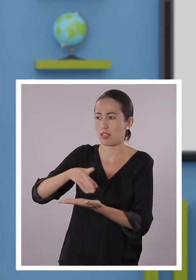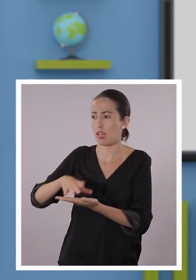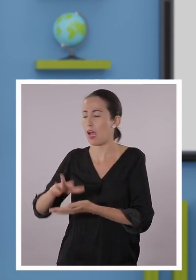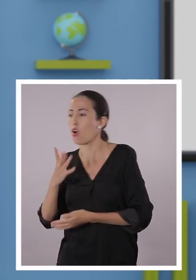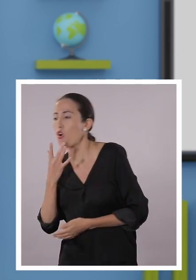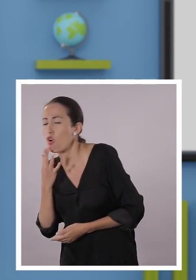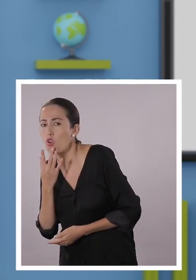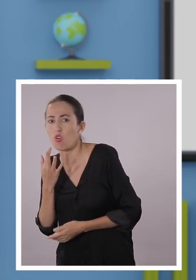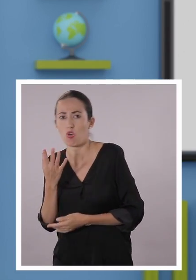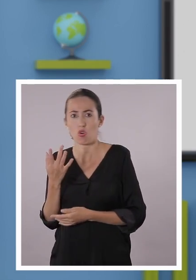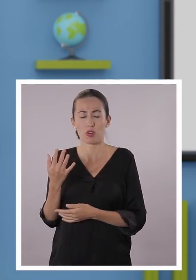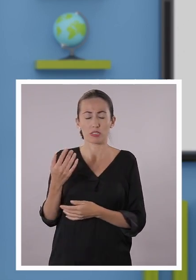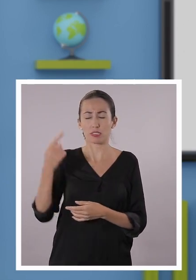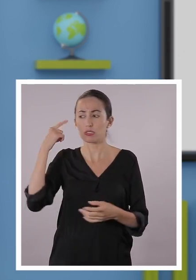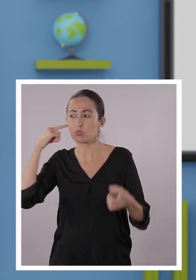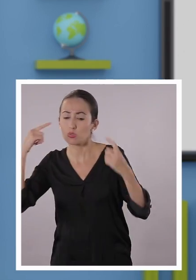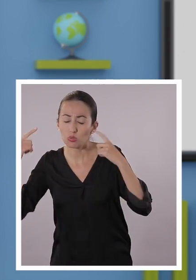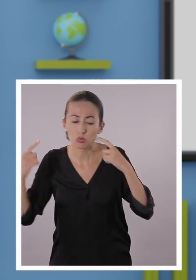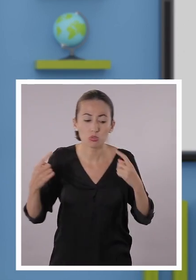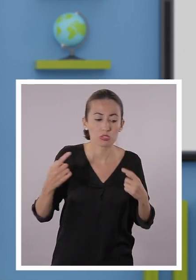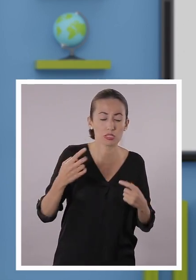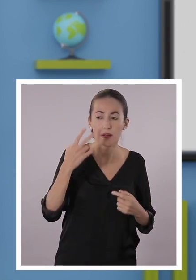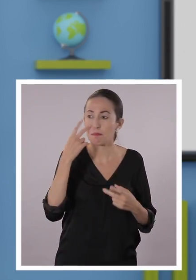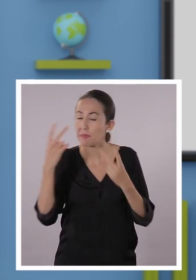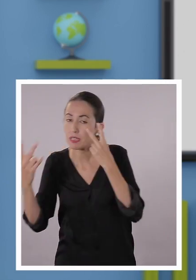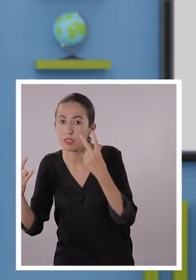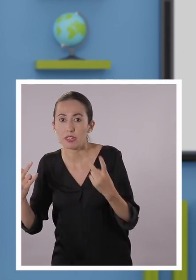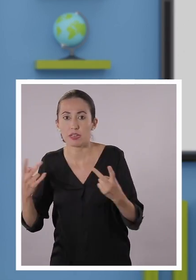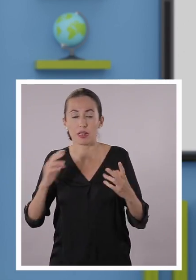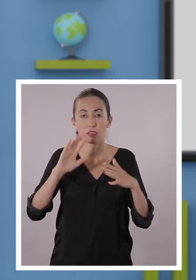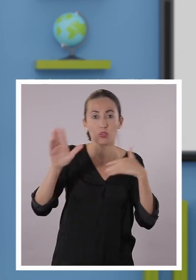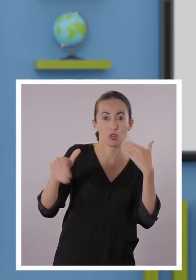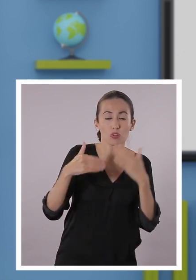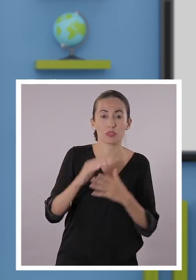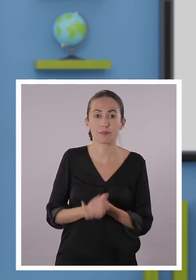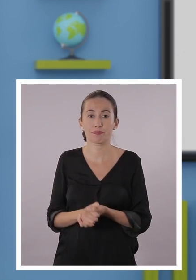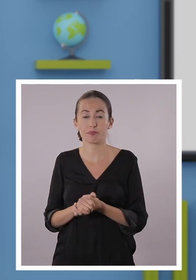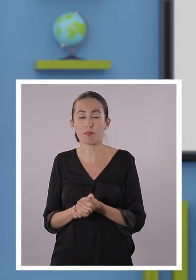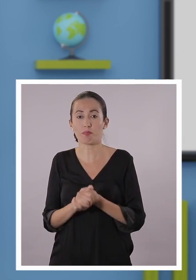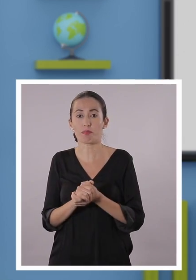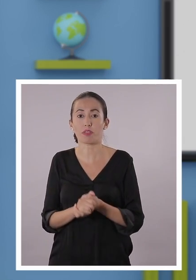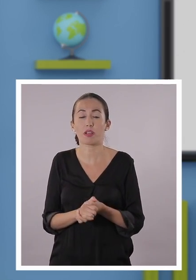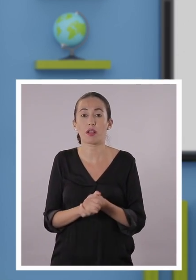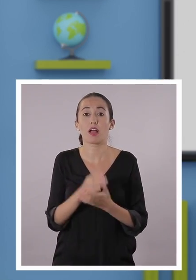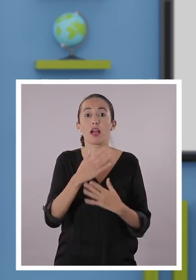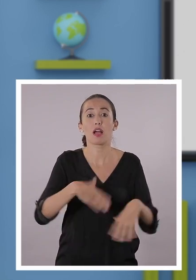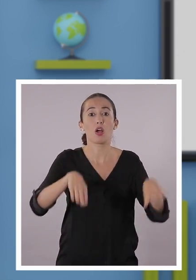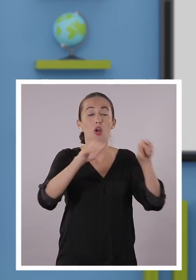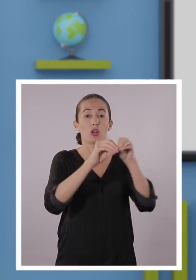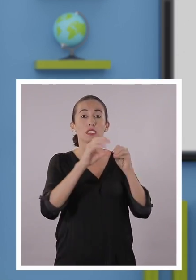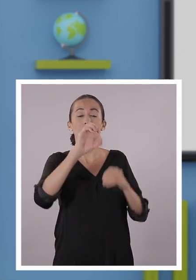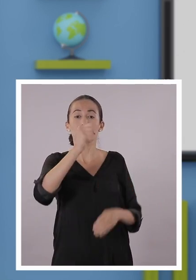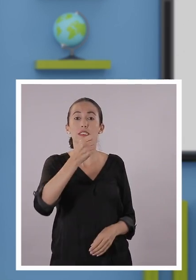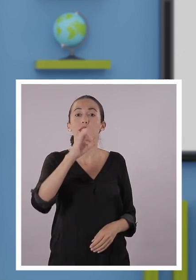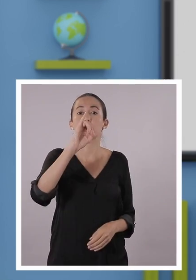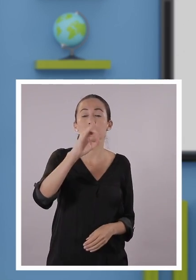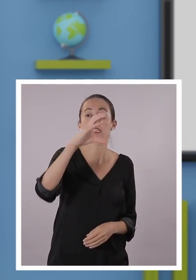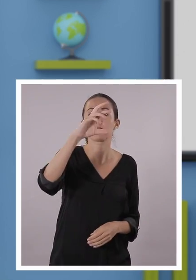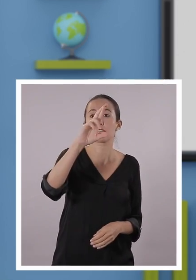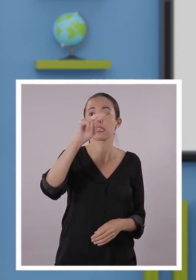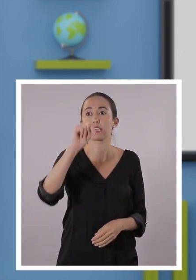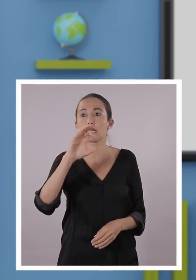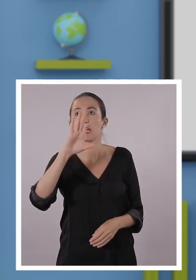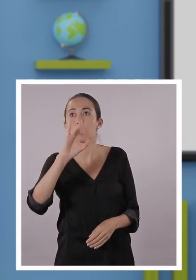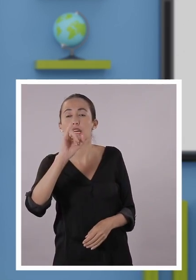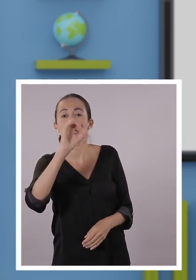uno ve, la música que uno puede escuchar en estas celebraciones. Esto se conoce como el sincretismo. Ok.